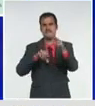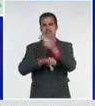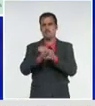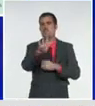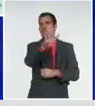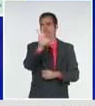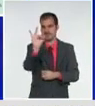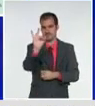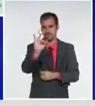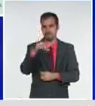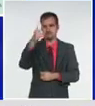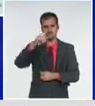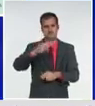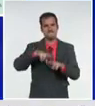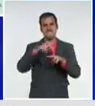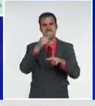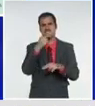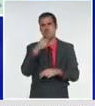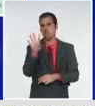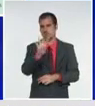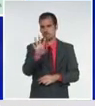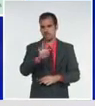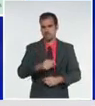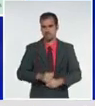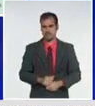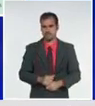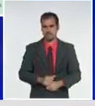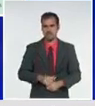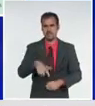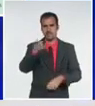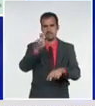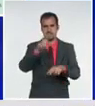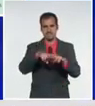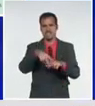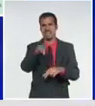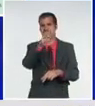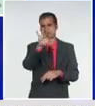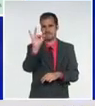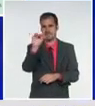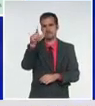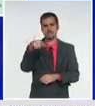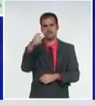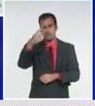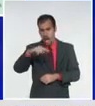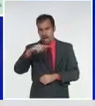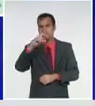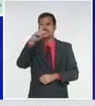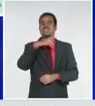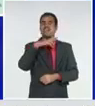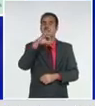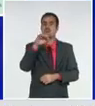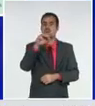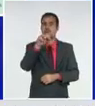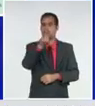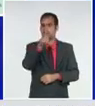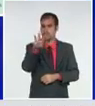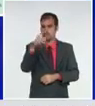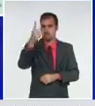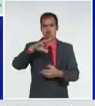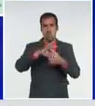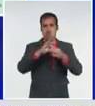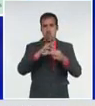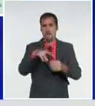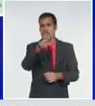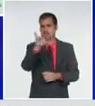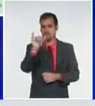Habana Vieja, 44, Centro Habana, 37, Cerro 33, Guanabacoa, 26, San